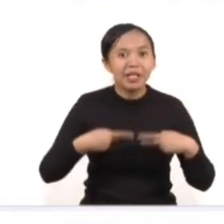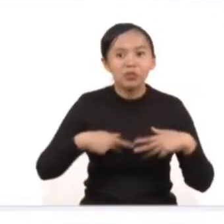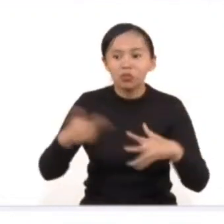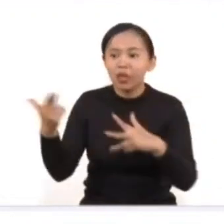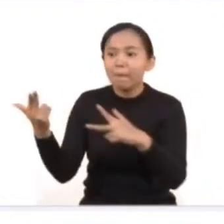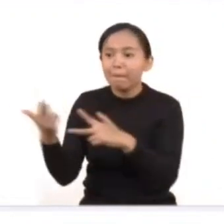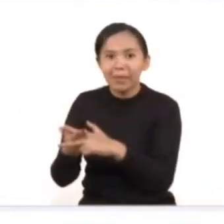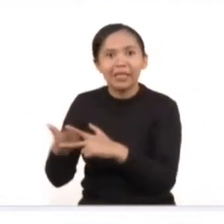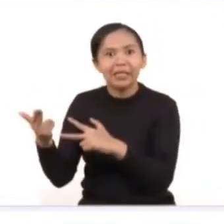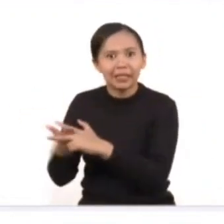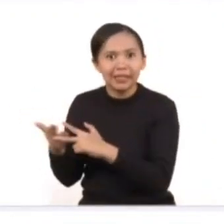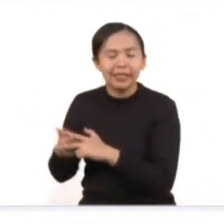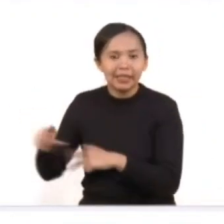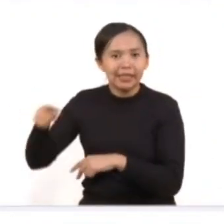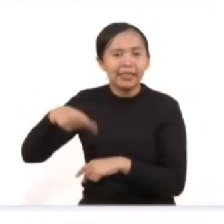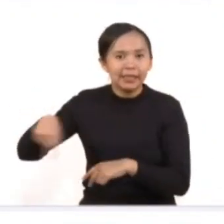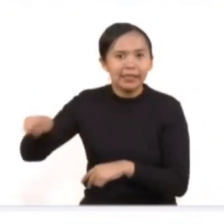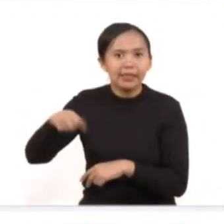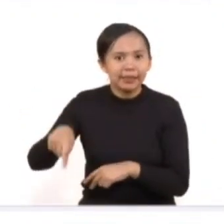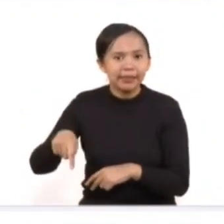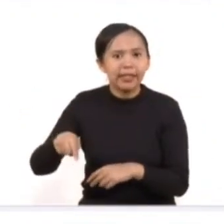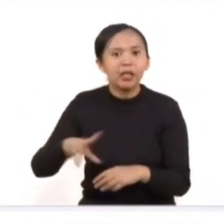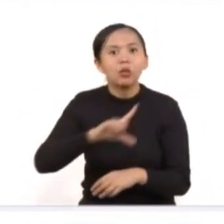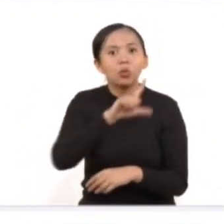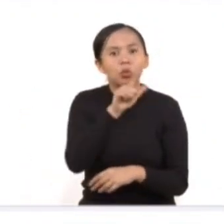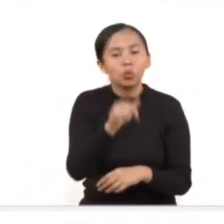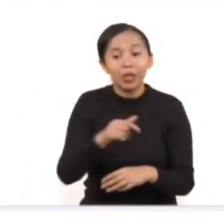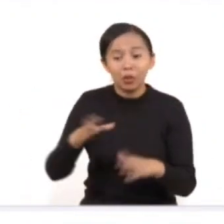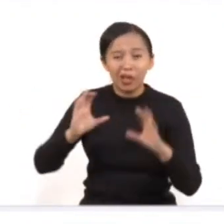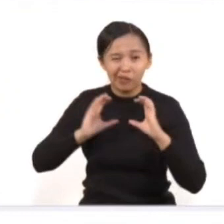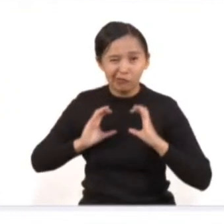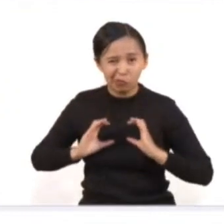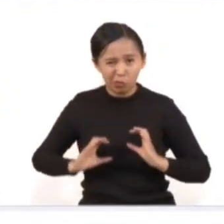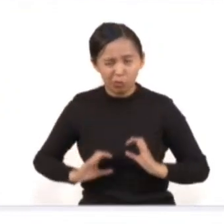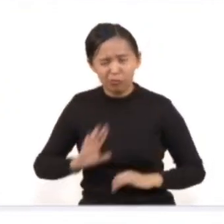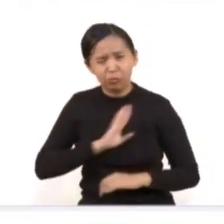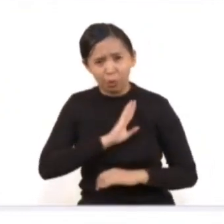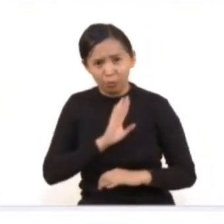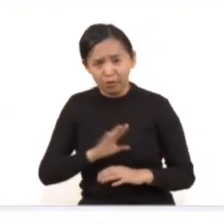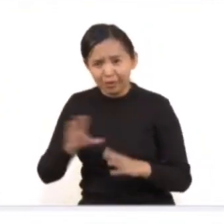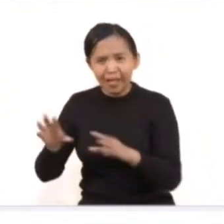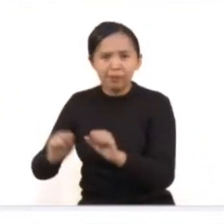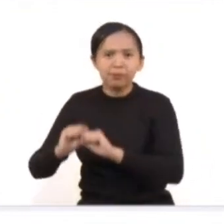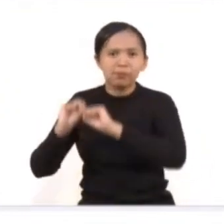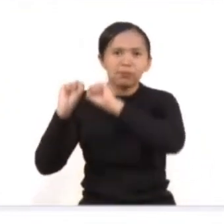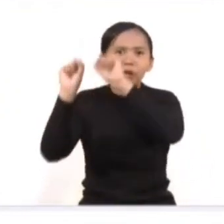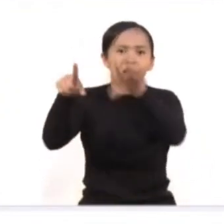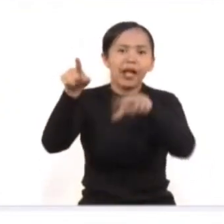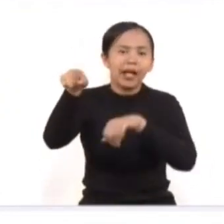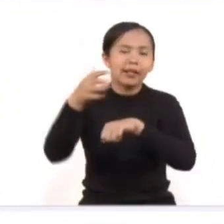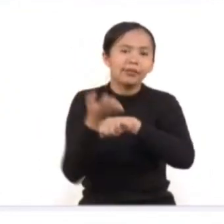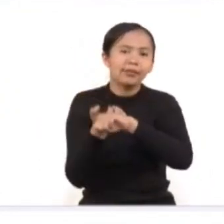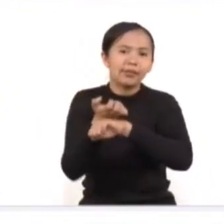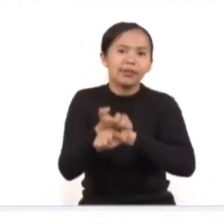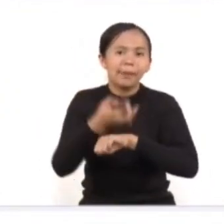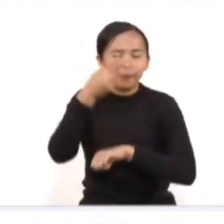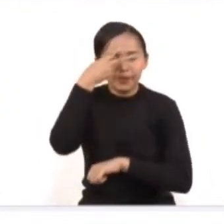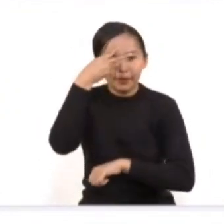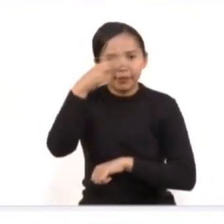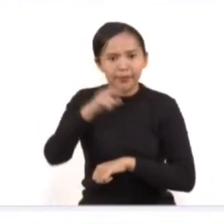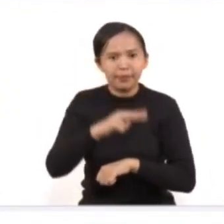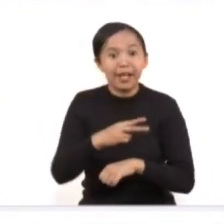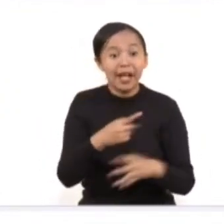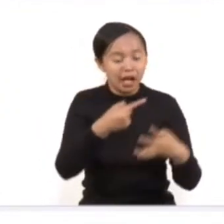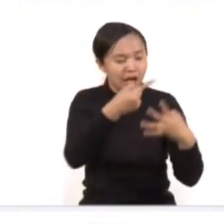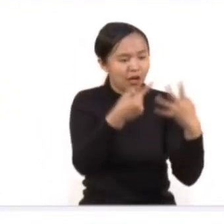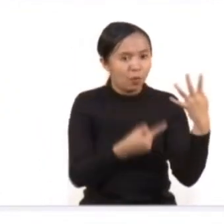abandonaron los cuerpos de las víctimas en el Estado de México. Actualmente, las cuatro personas